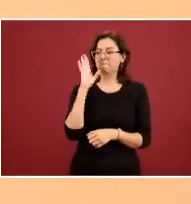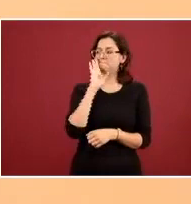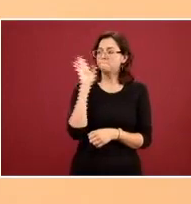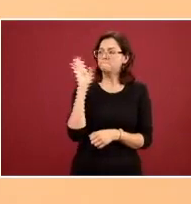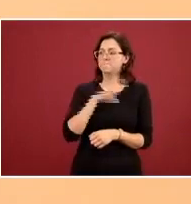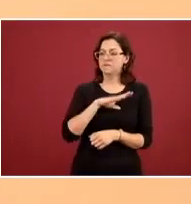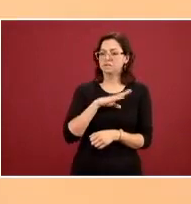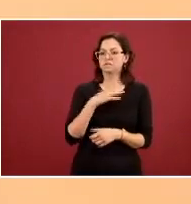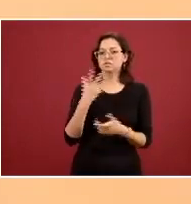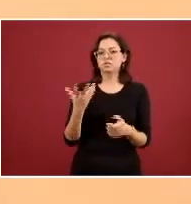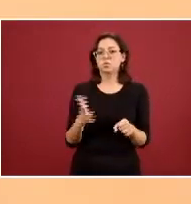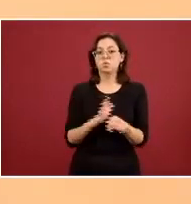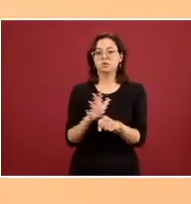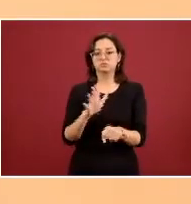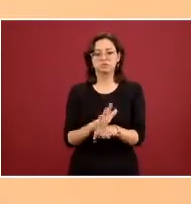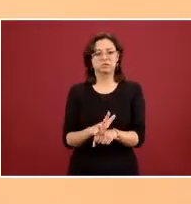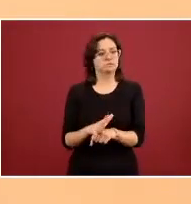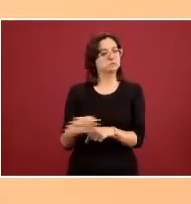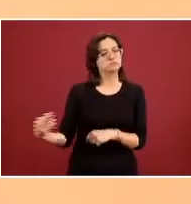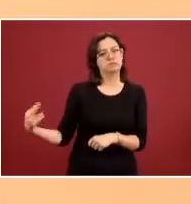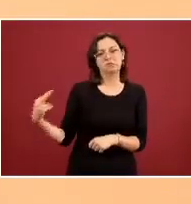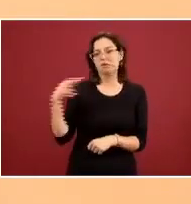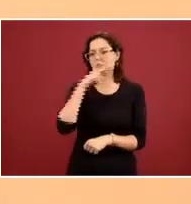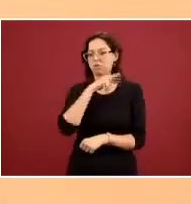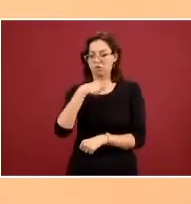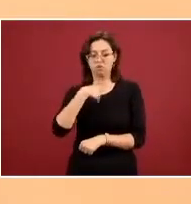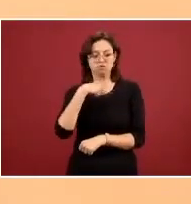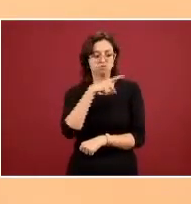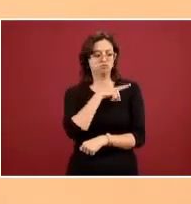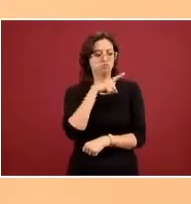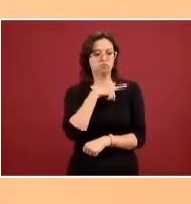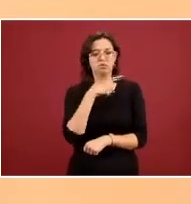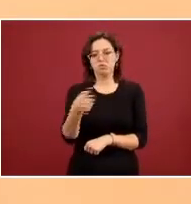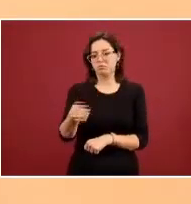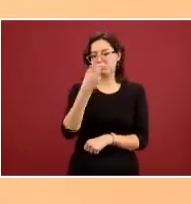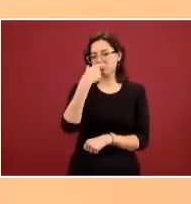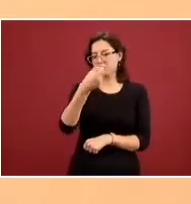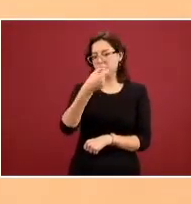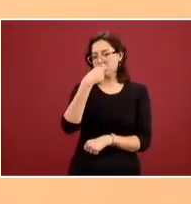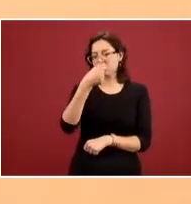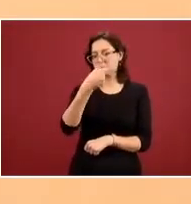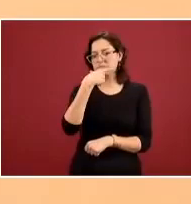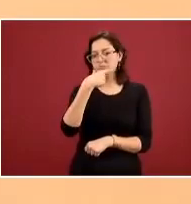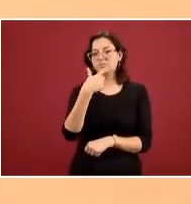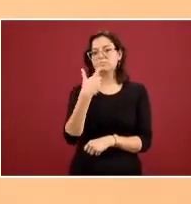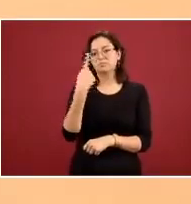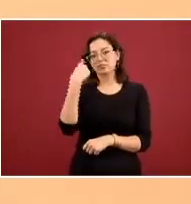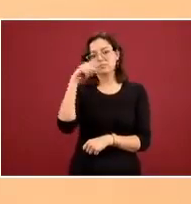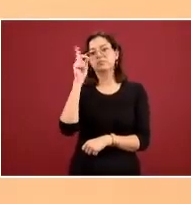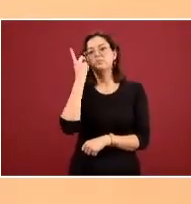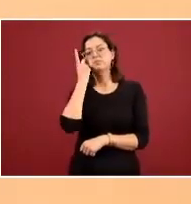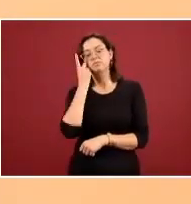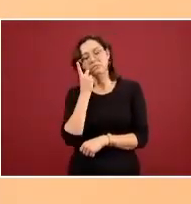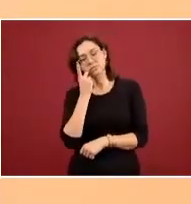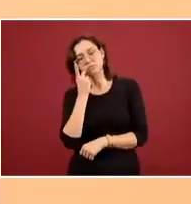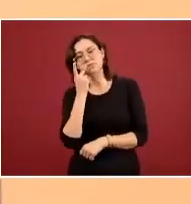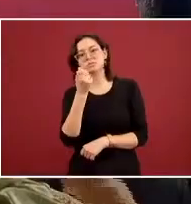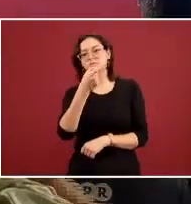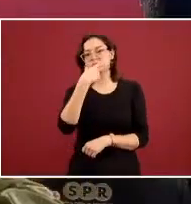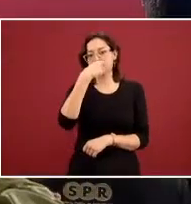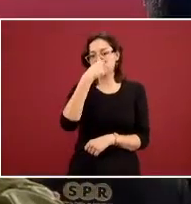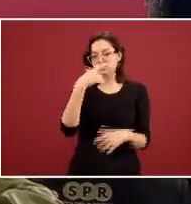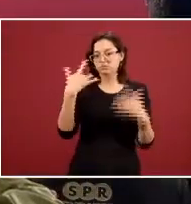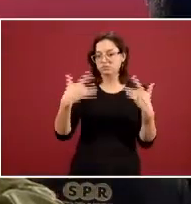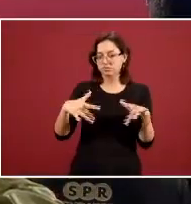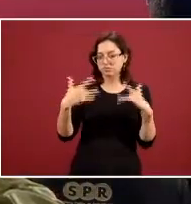más comunes es la automedicación la automedicación de fármacos para inducir el sueño para quitar